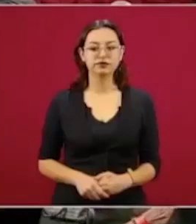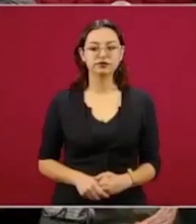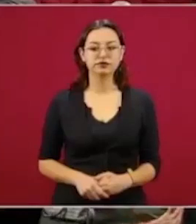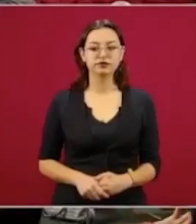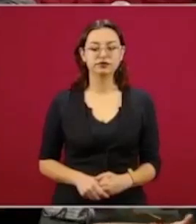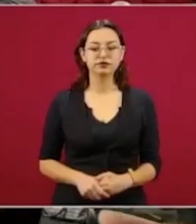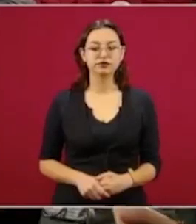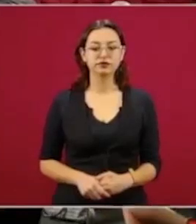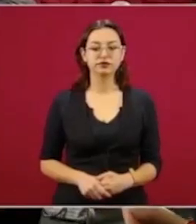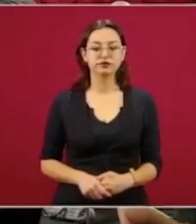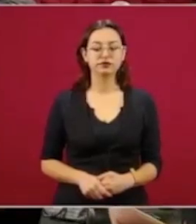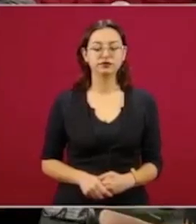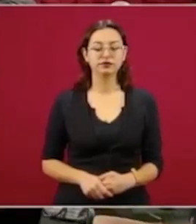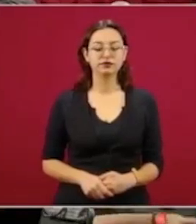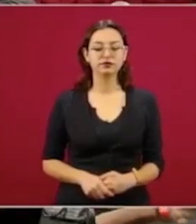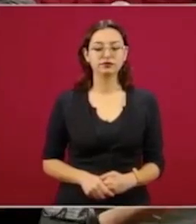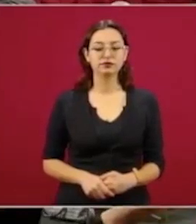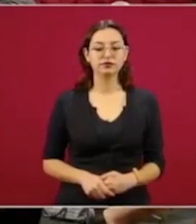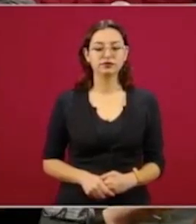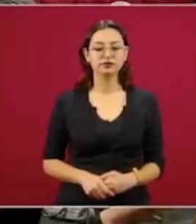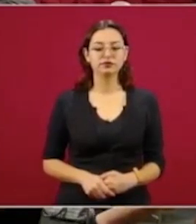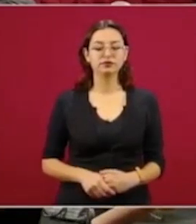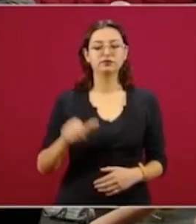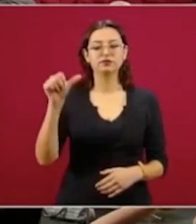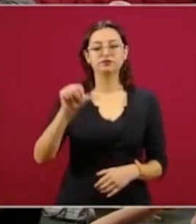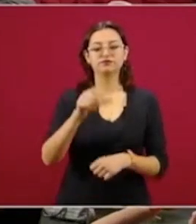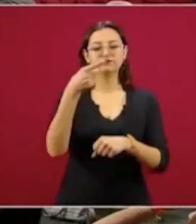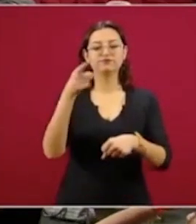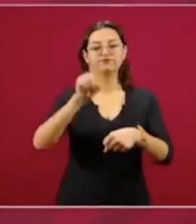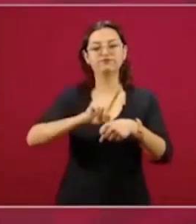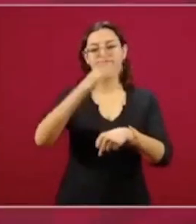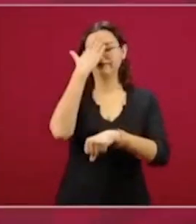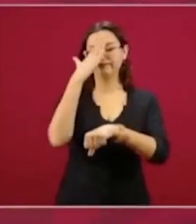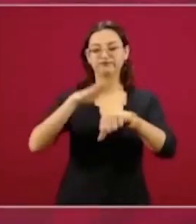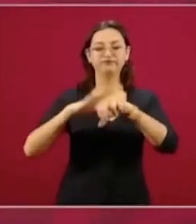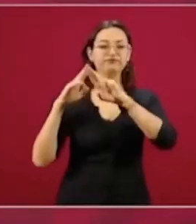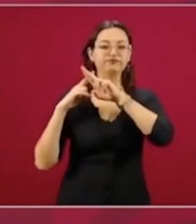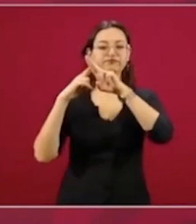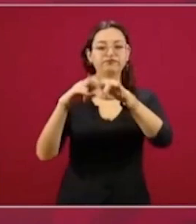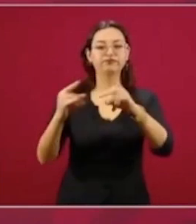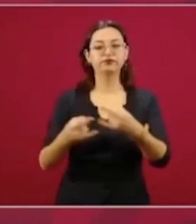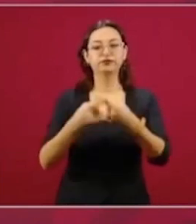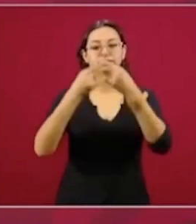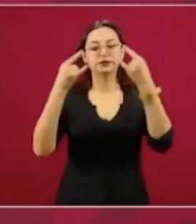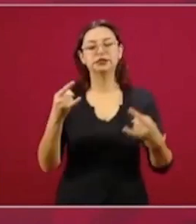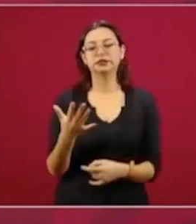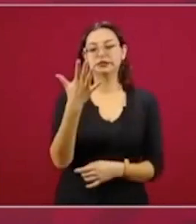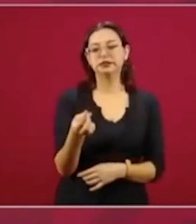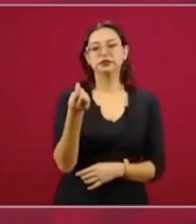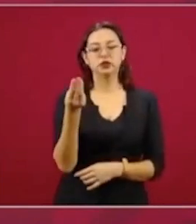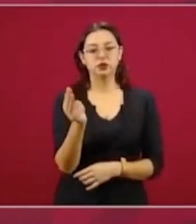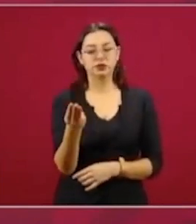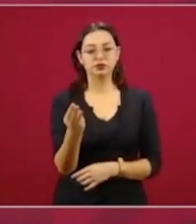Hoy es un día histórico, 5 de mayo,